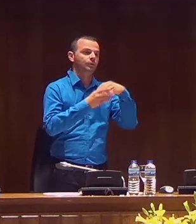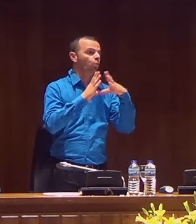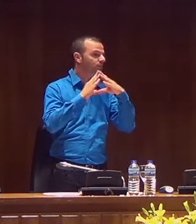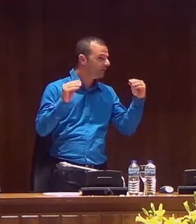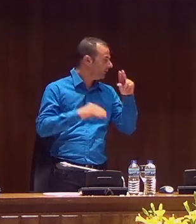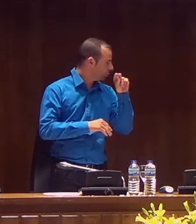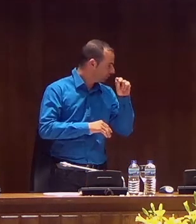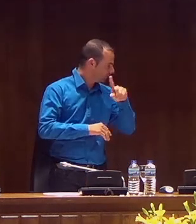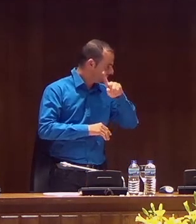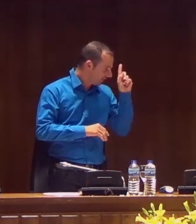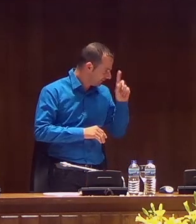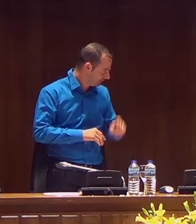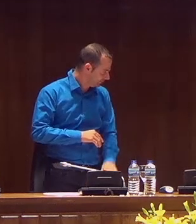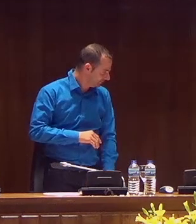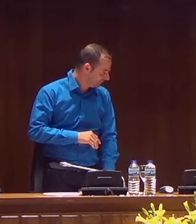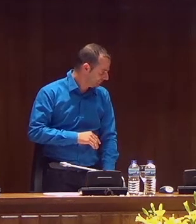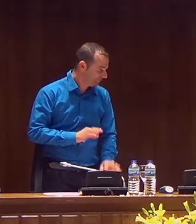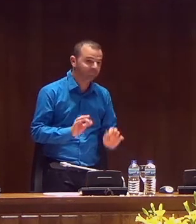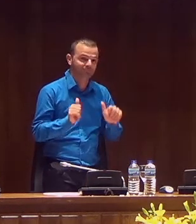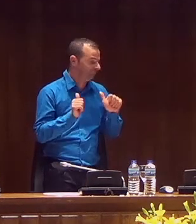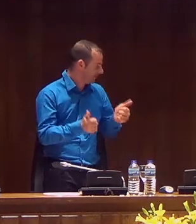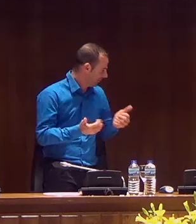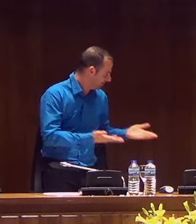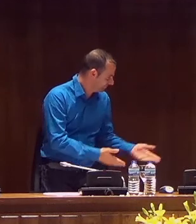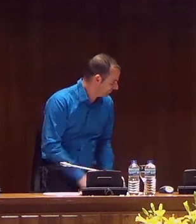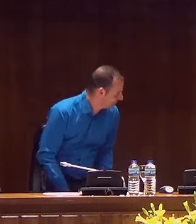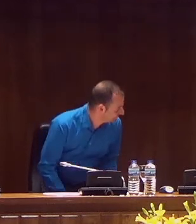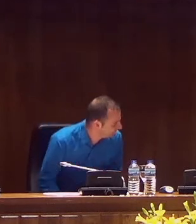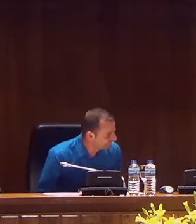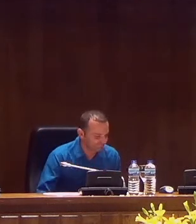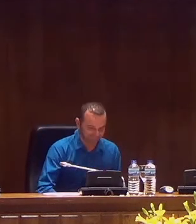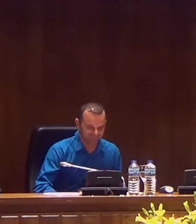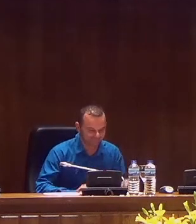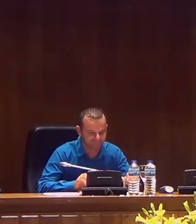Ella trabaja en la Universidad Complutense de Madrid. Cuando quieras.